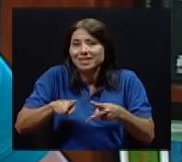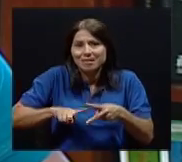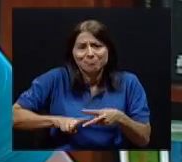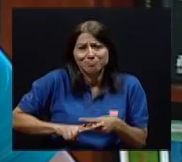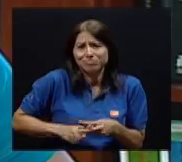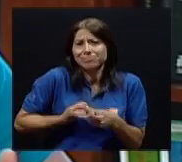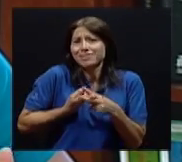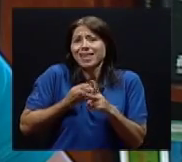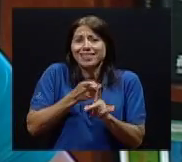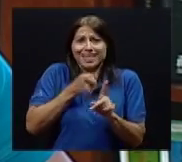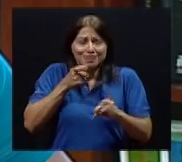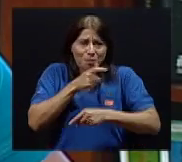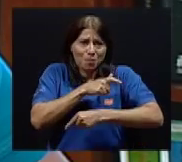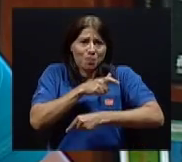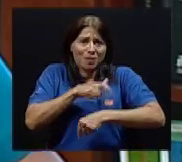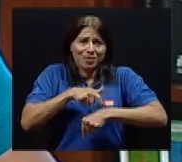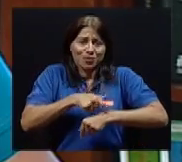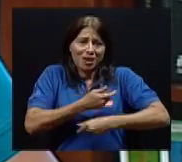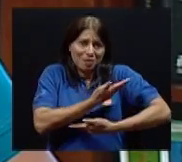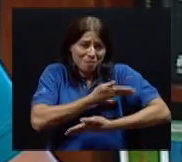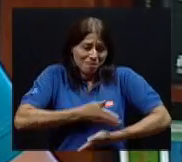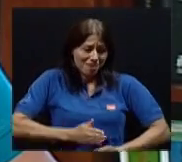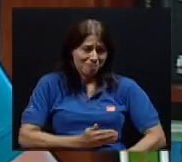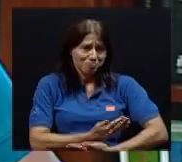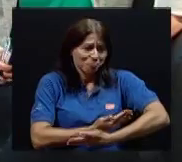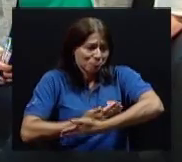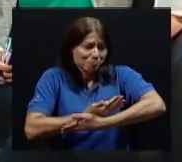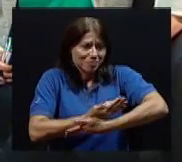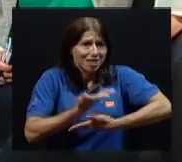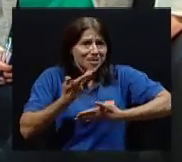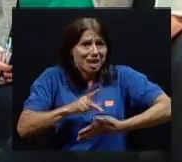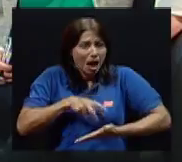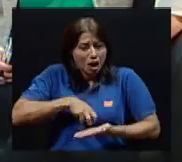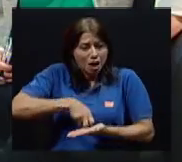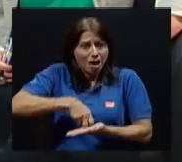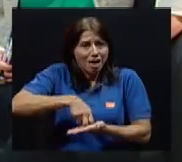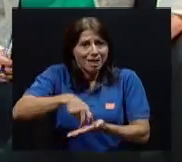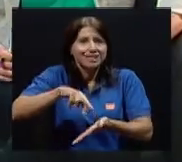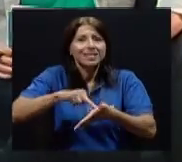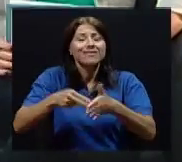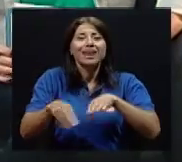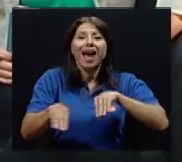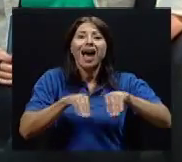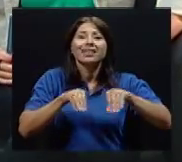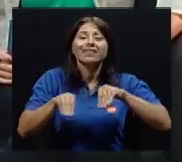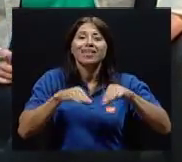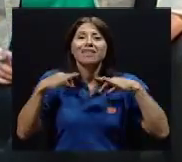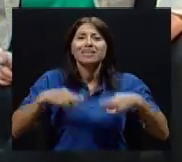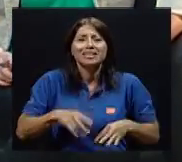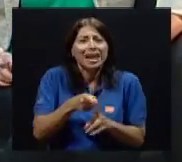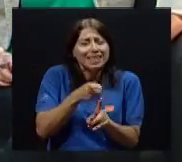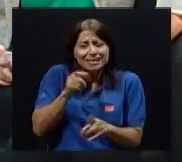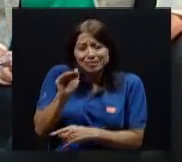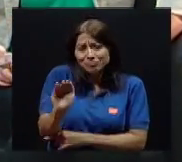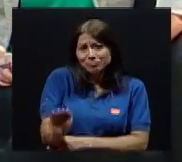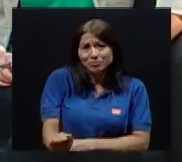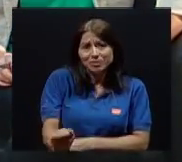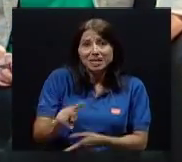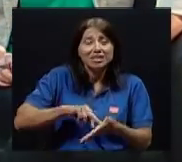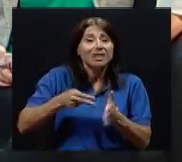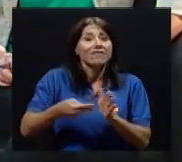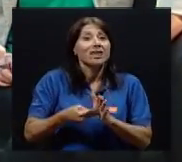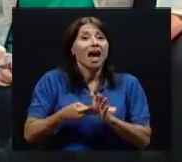empieza a gatear, ya eso implica hacer actividad física. Yo creo que en términos de actividad física es todo lo que implique un gasto